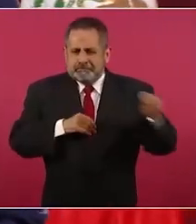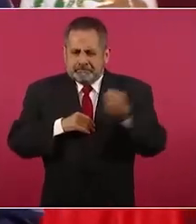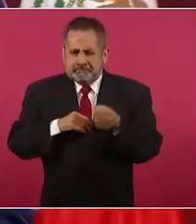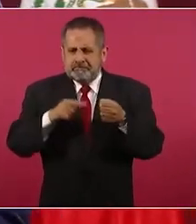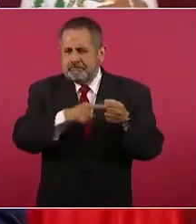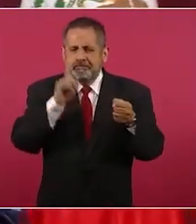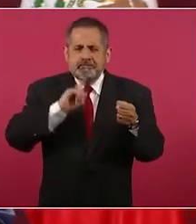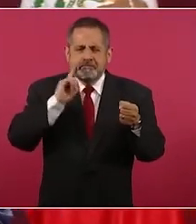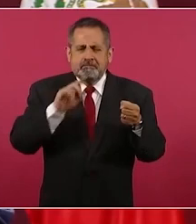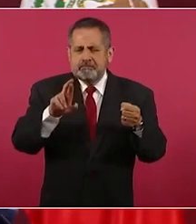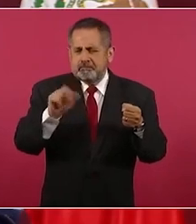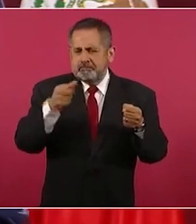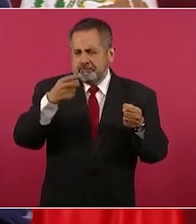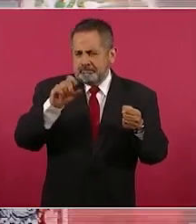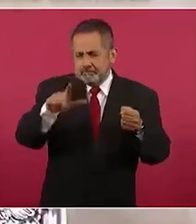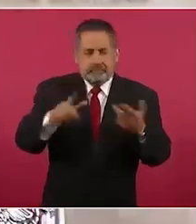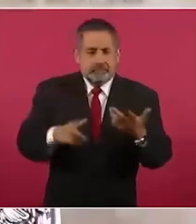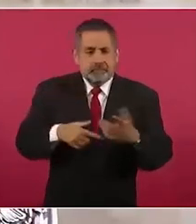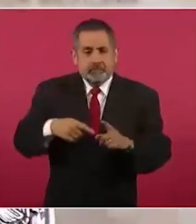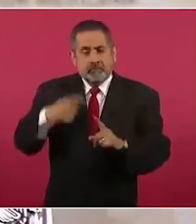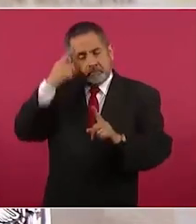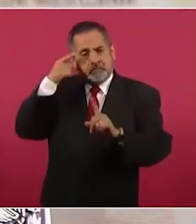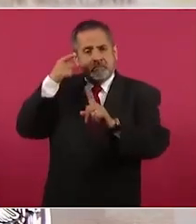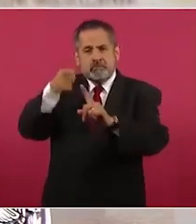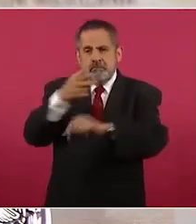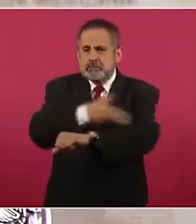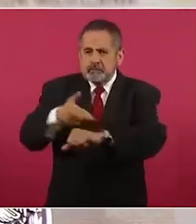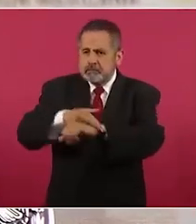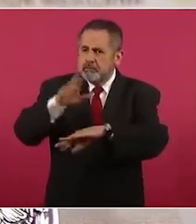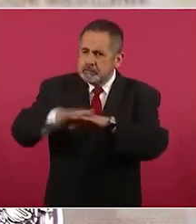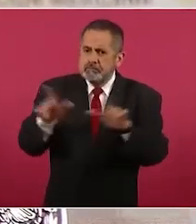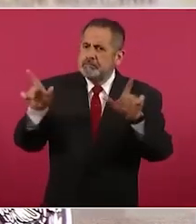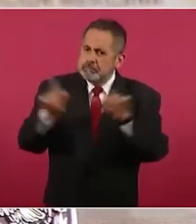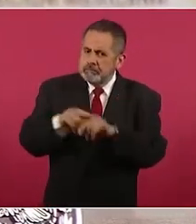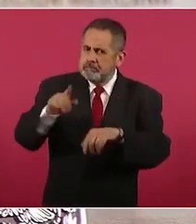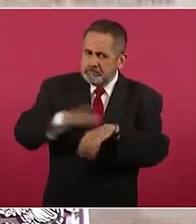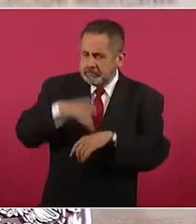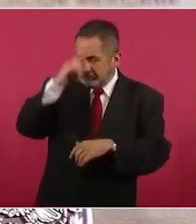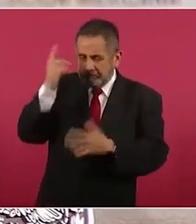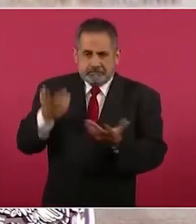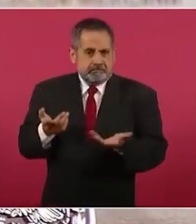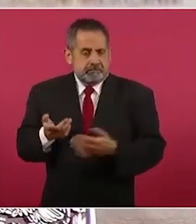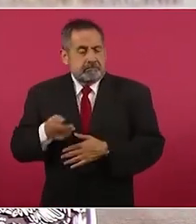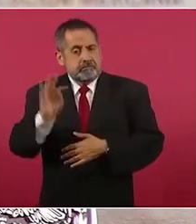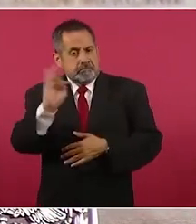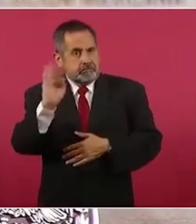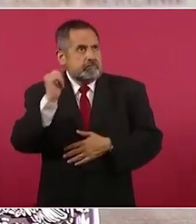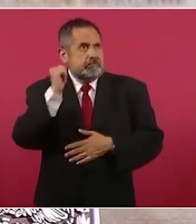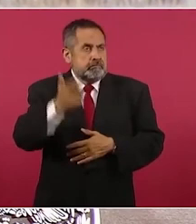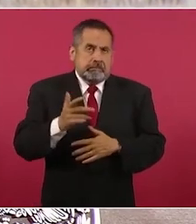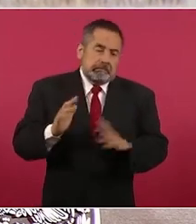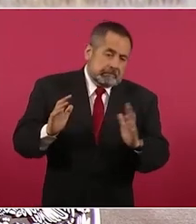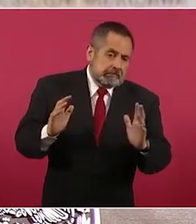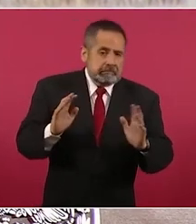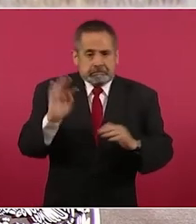Porque el propósito es simplificar. A lo mejor es que había